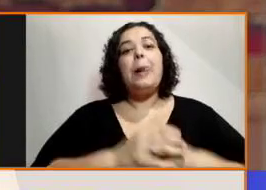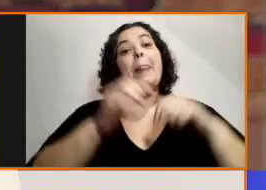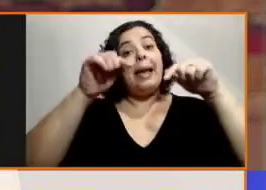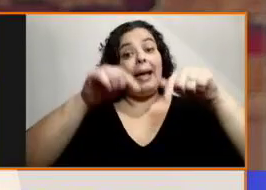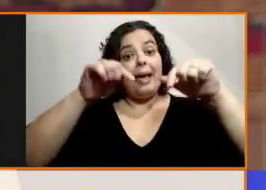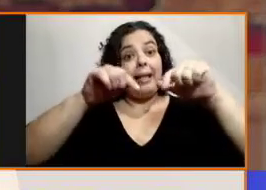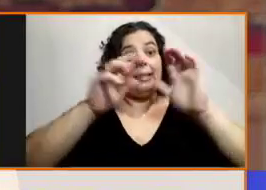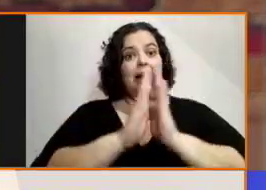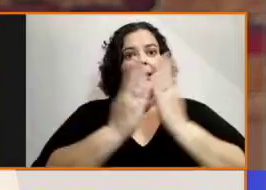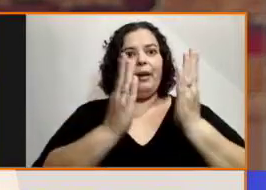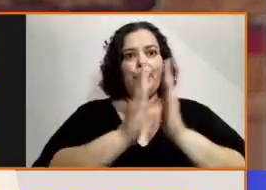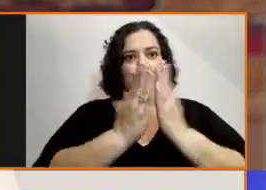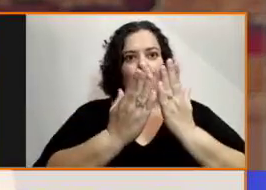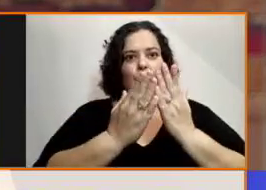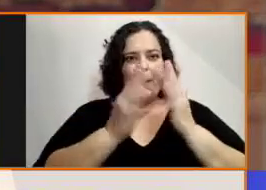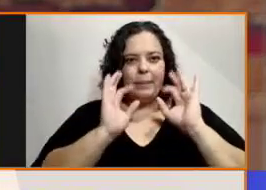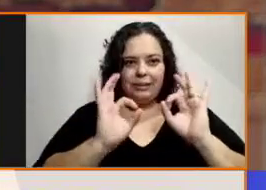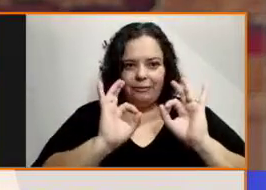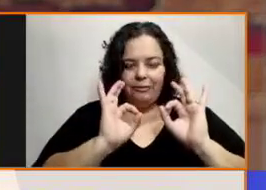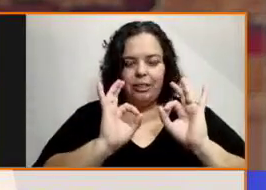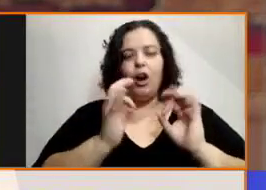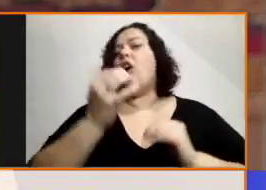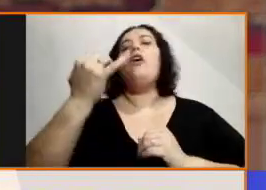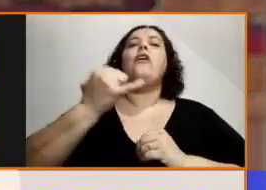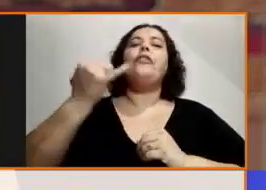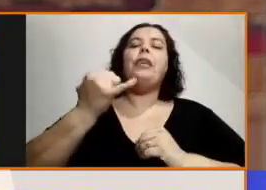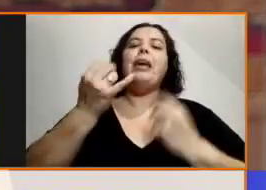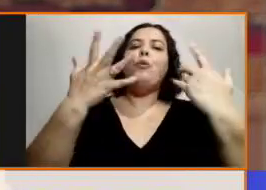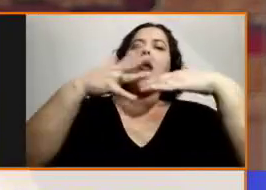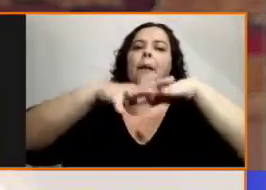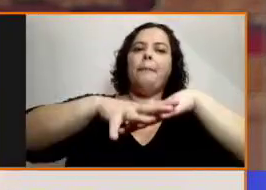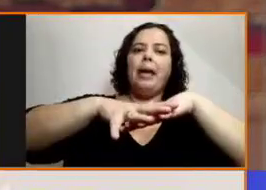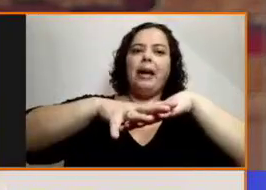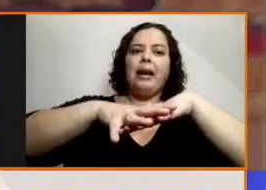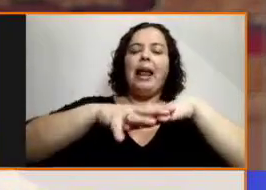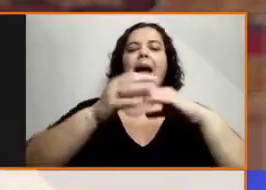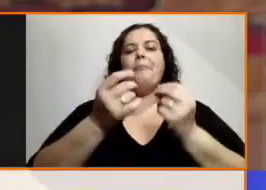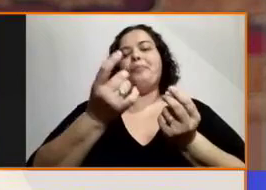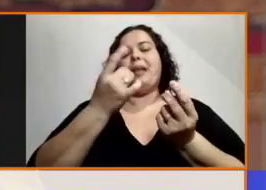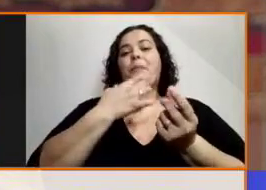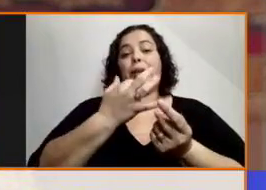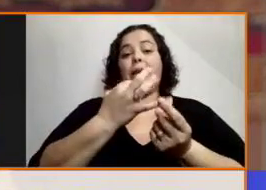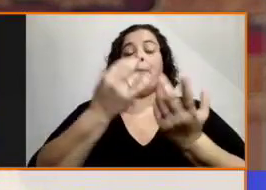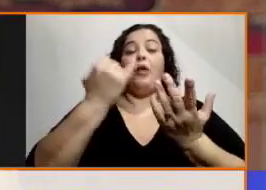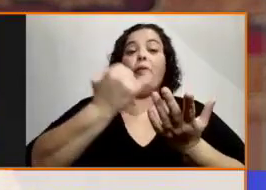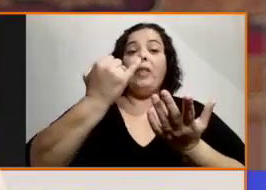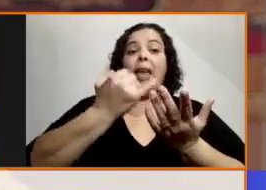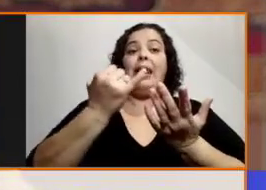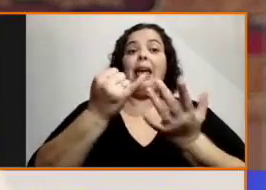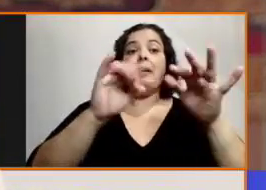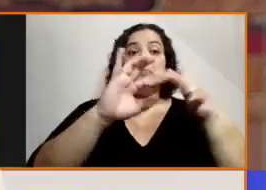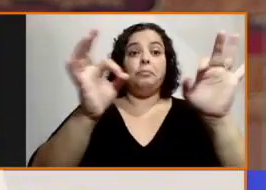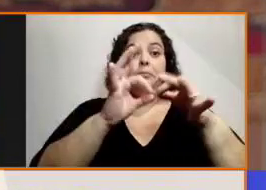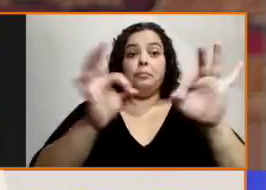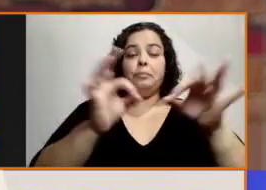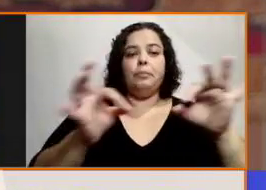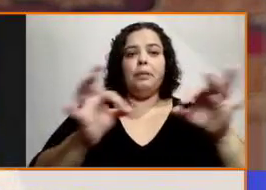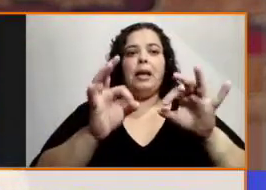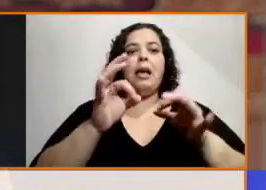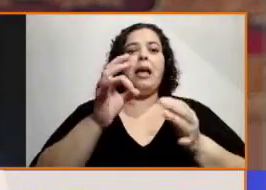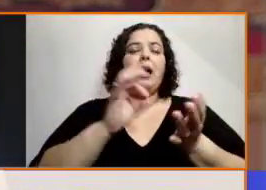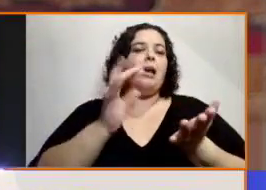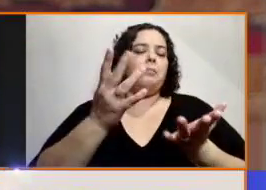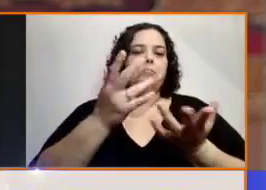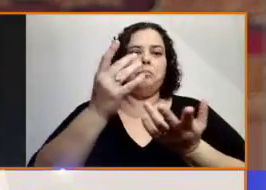particular, tiene una combinación de tinta, o sea, encontramos la historia del texto en tinta con las ilustraciones,